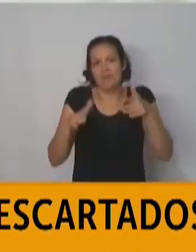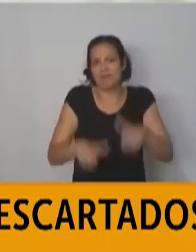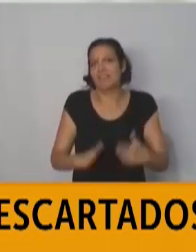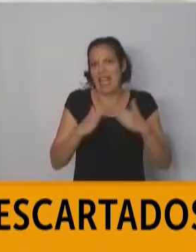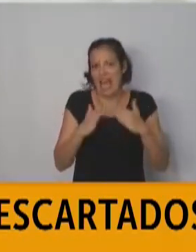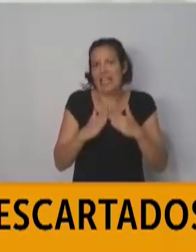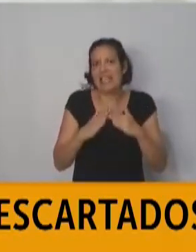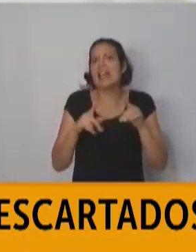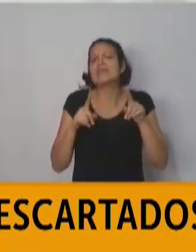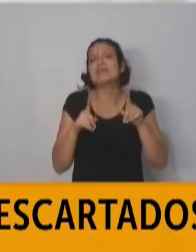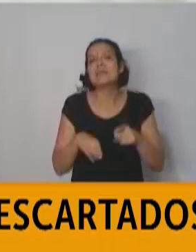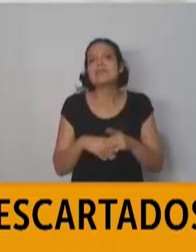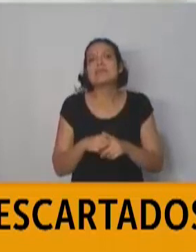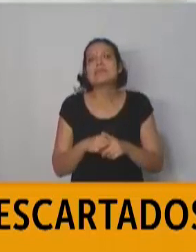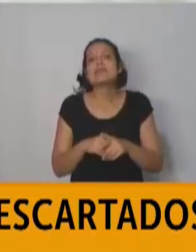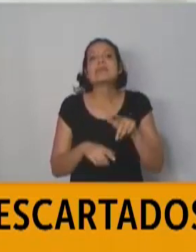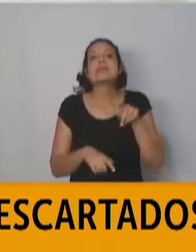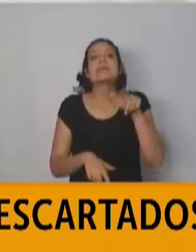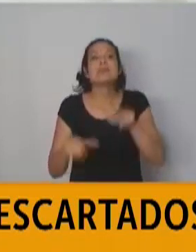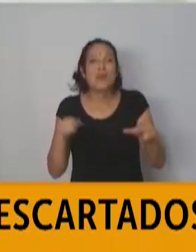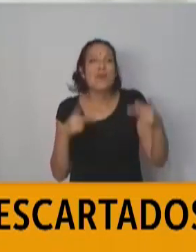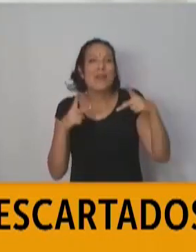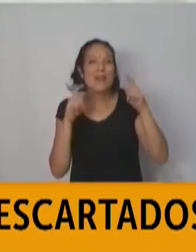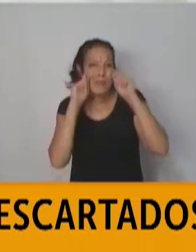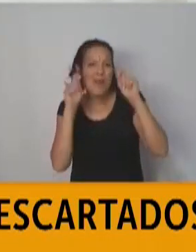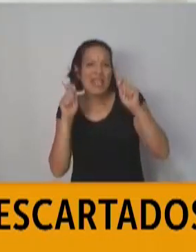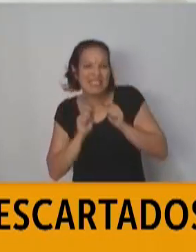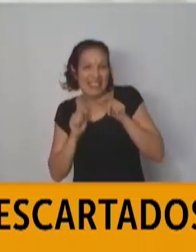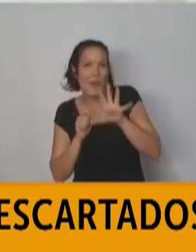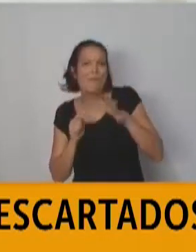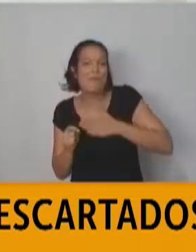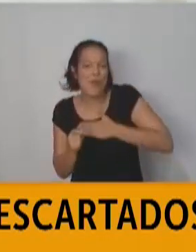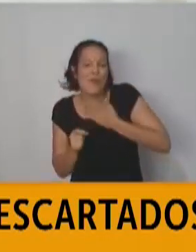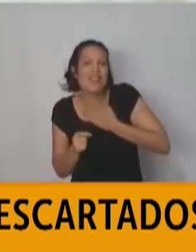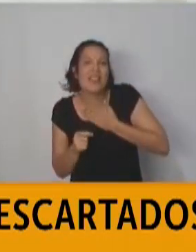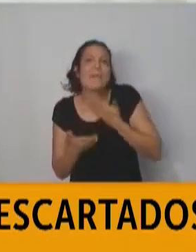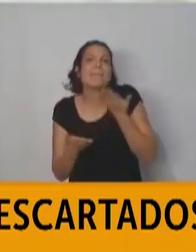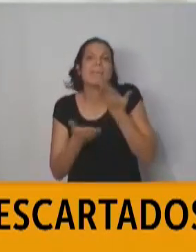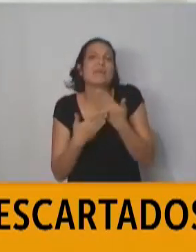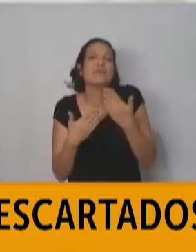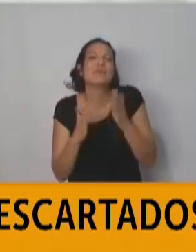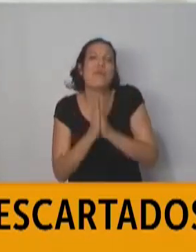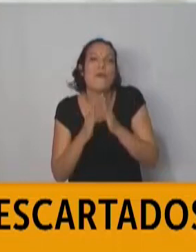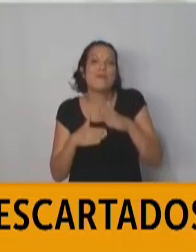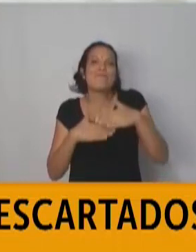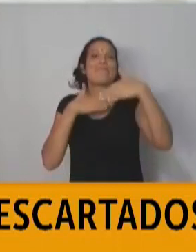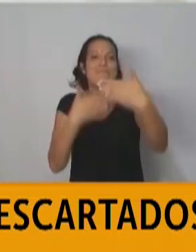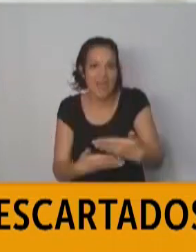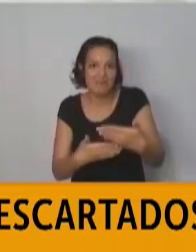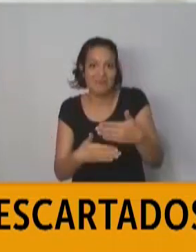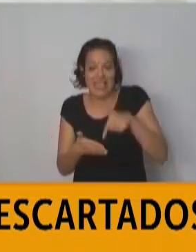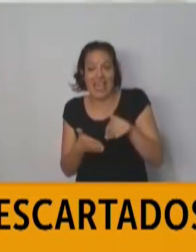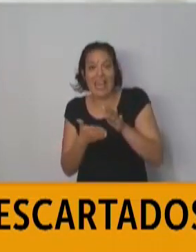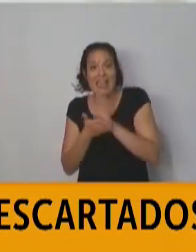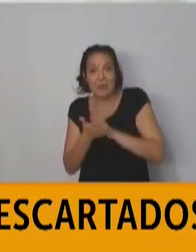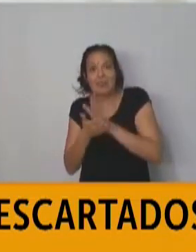todos los turistas que nos visitan en nuestra querida provincia, más adelante cuando esta situación haya sido superada.